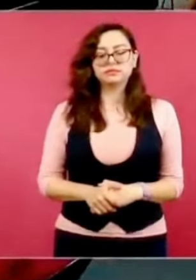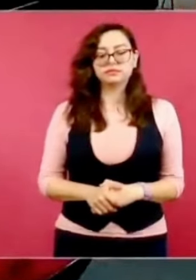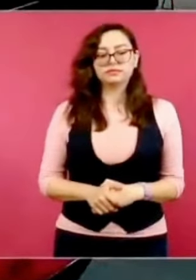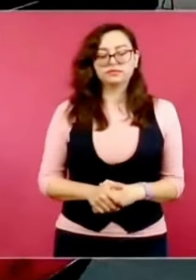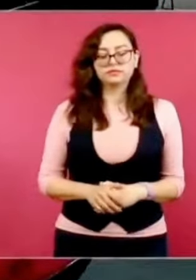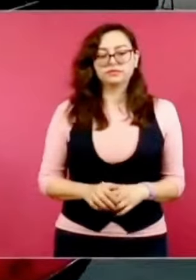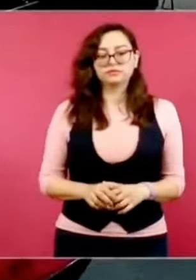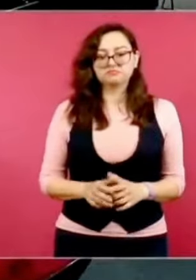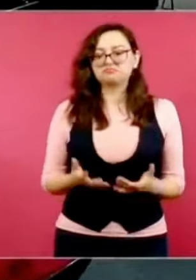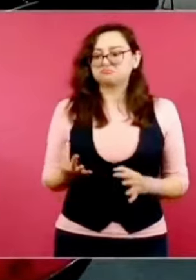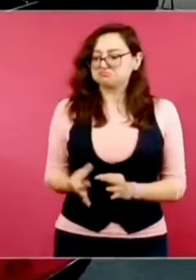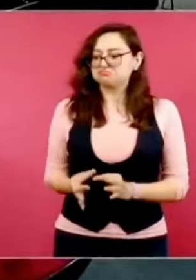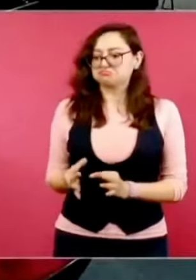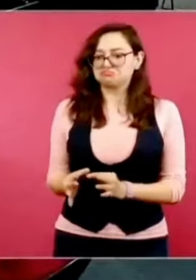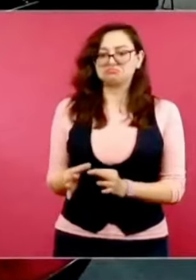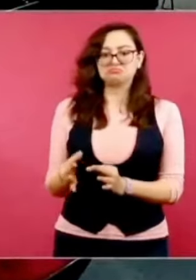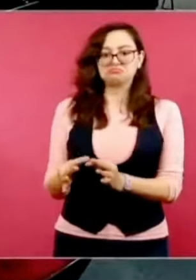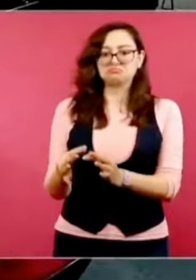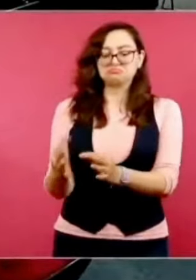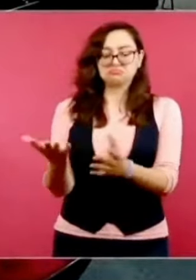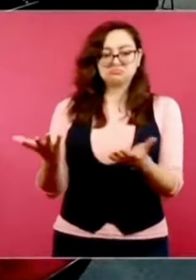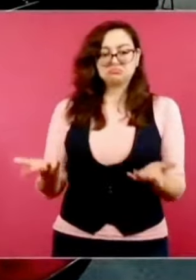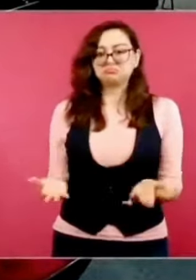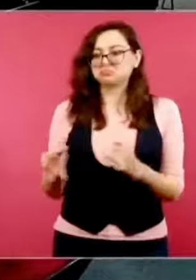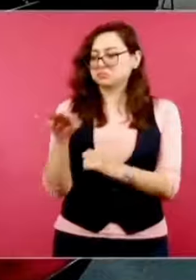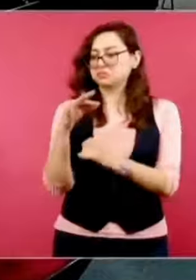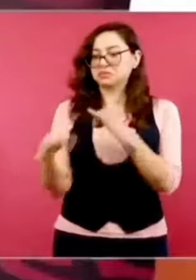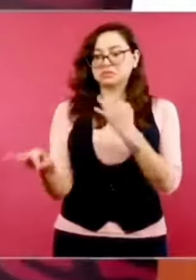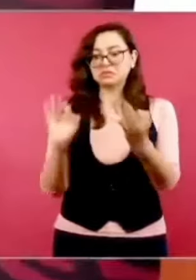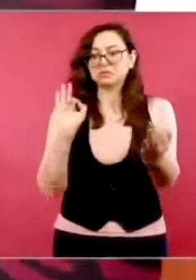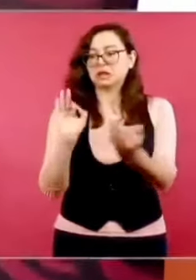actúan de manera consecuente hasta que se mueren.